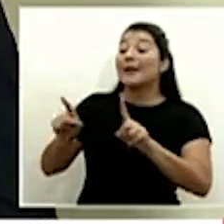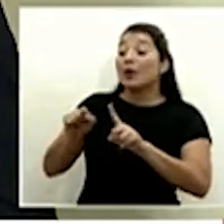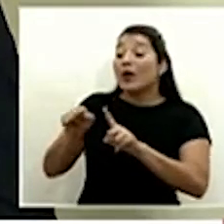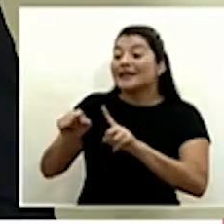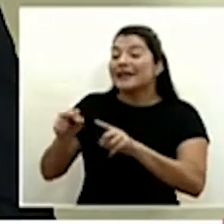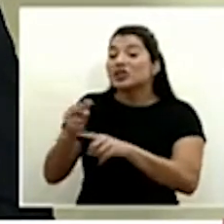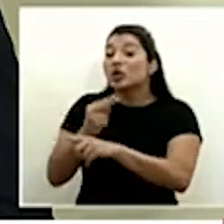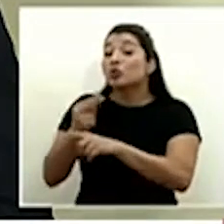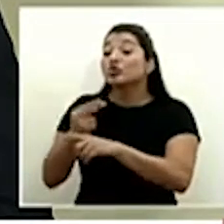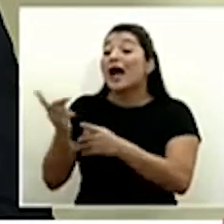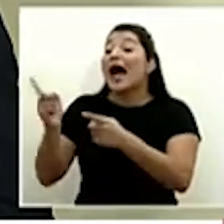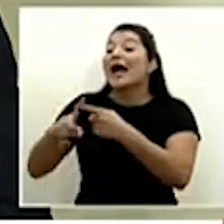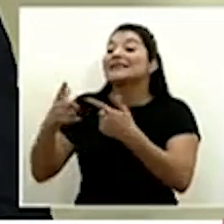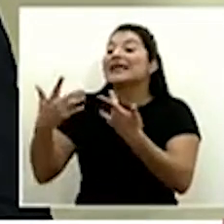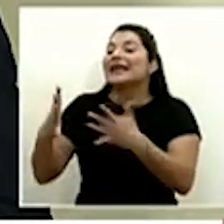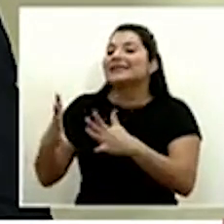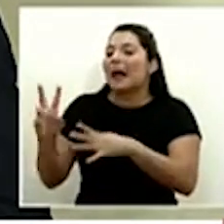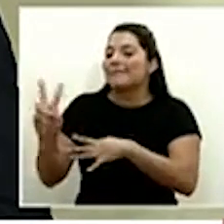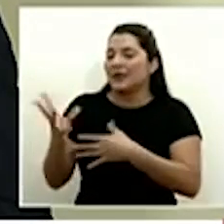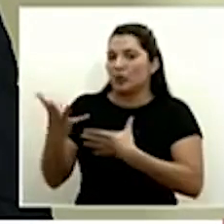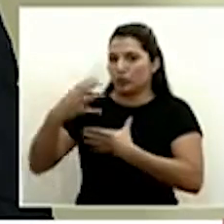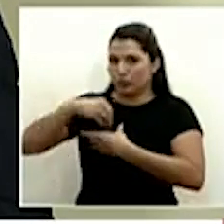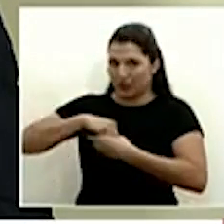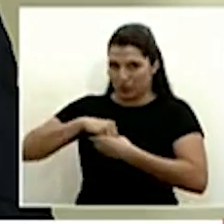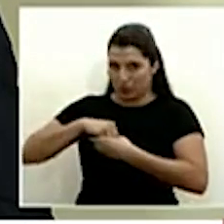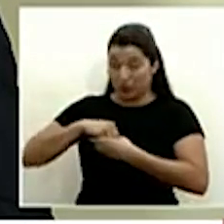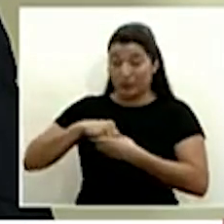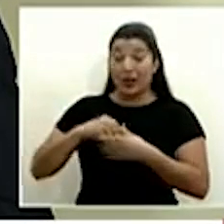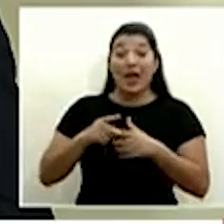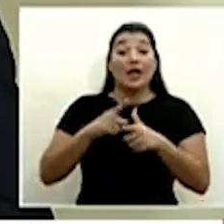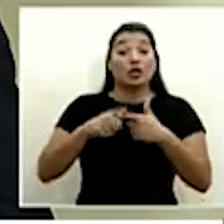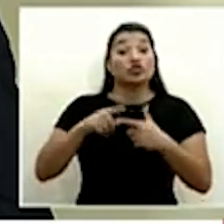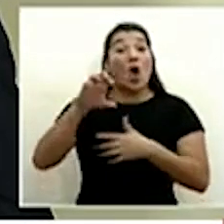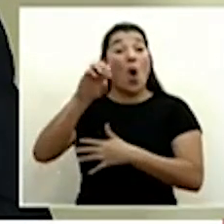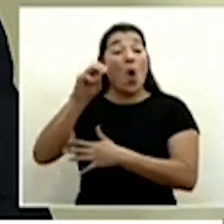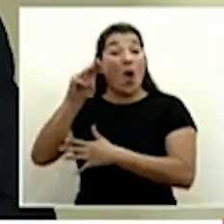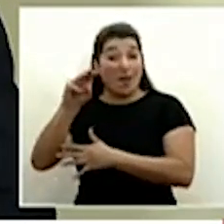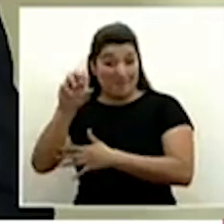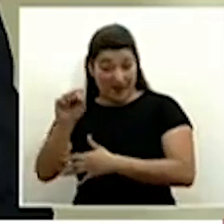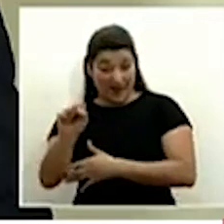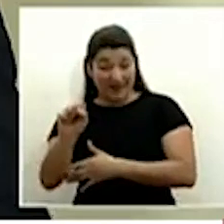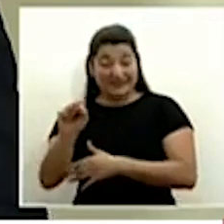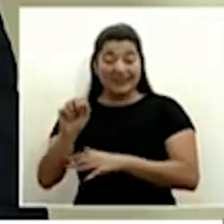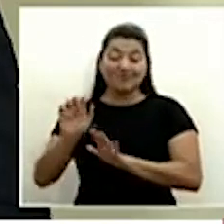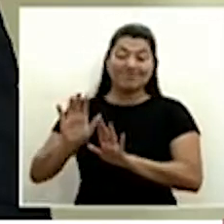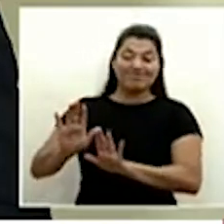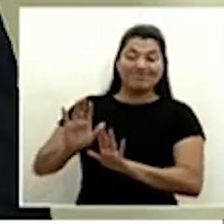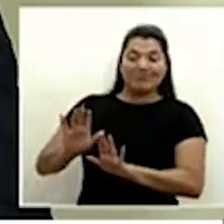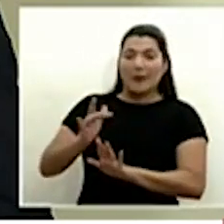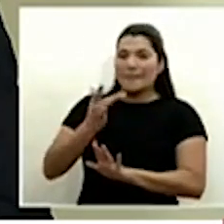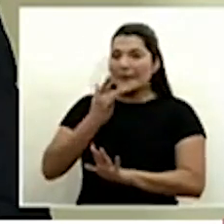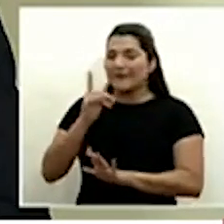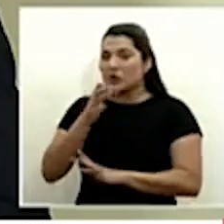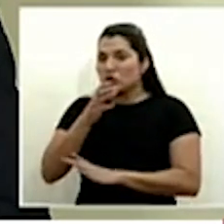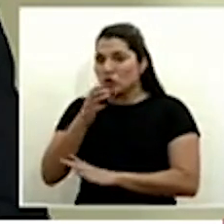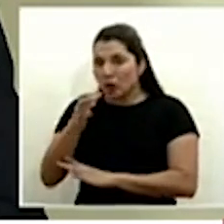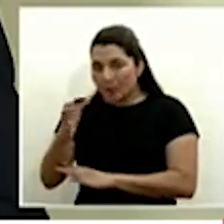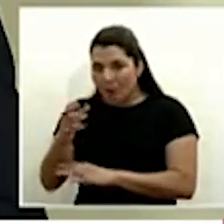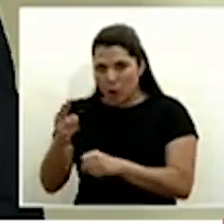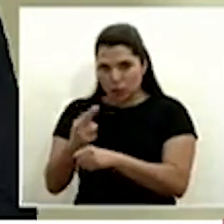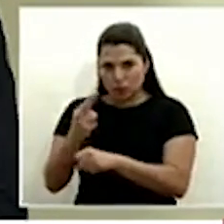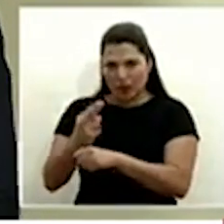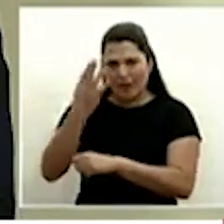esas pruebas ha habido mucha reserva por parte de la misma OMS en recomendarlas de forma ampliada porque